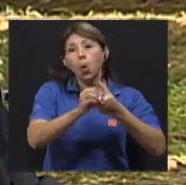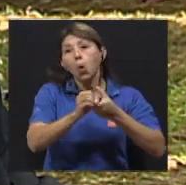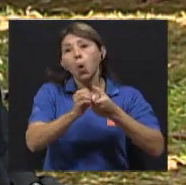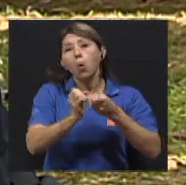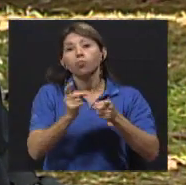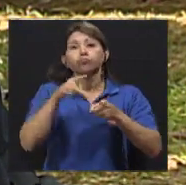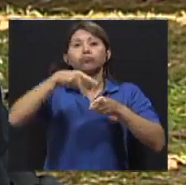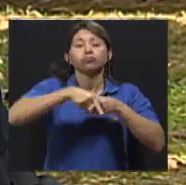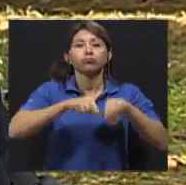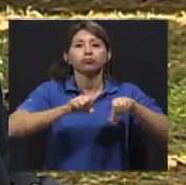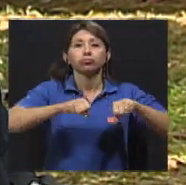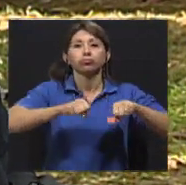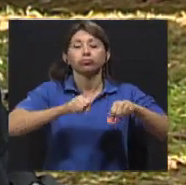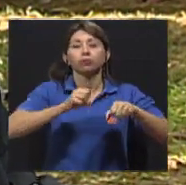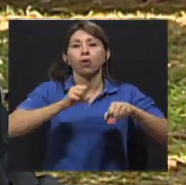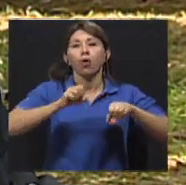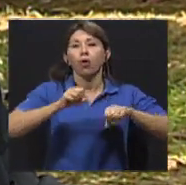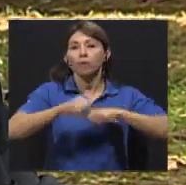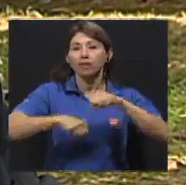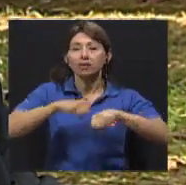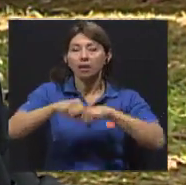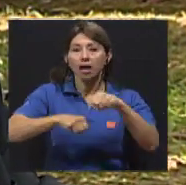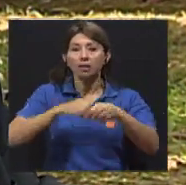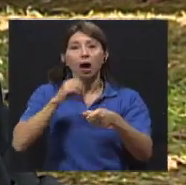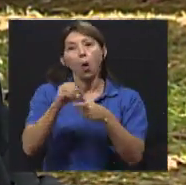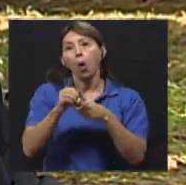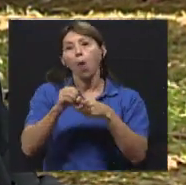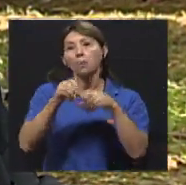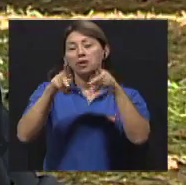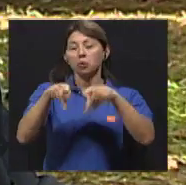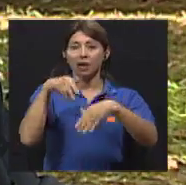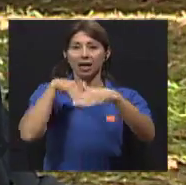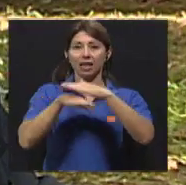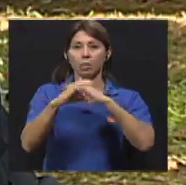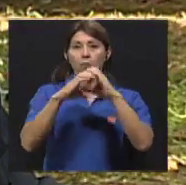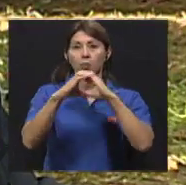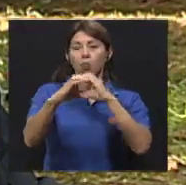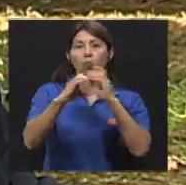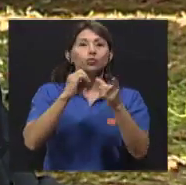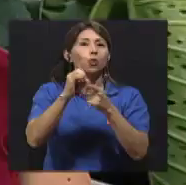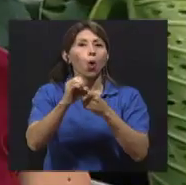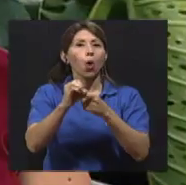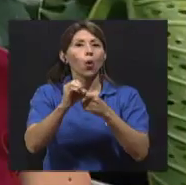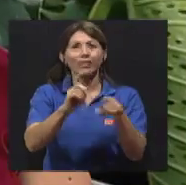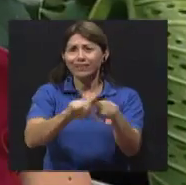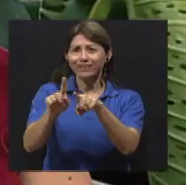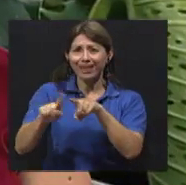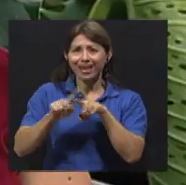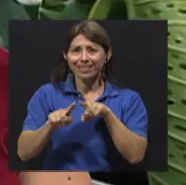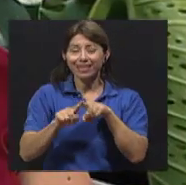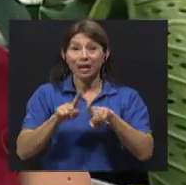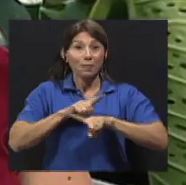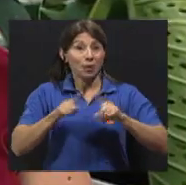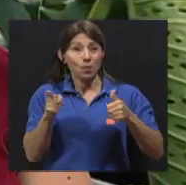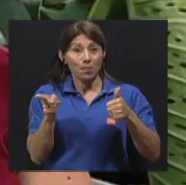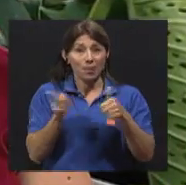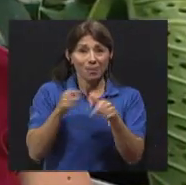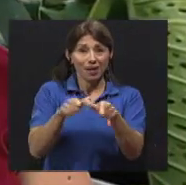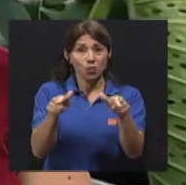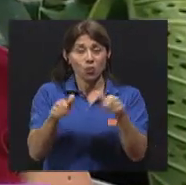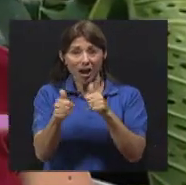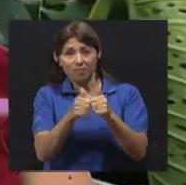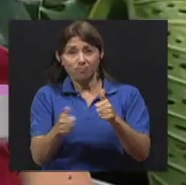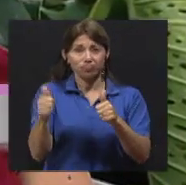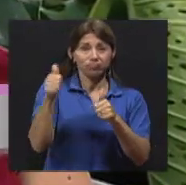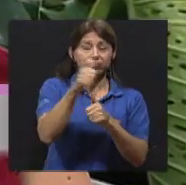ciclista, de un pasajero de bus o de un conductor de cuatraciclo. Está encima, en primer lugar,